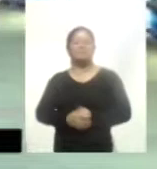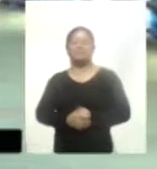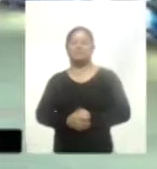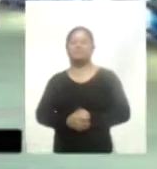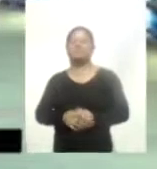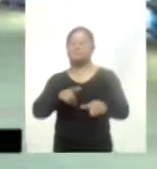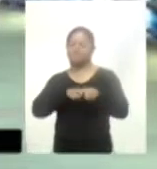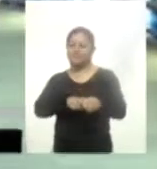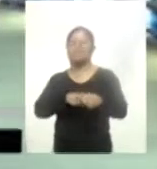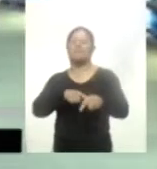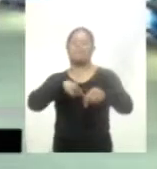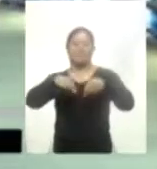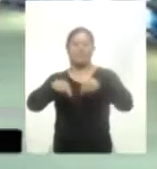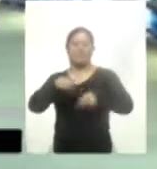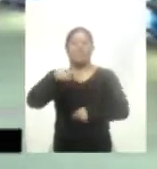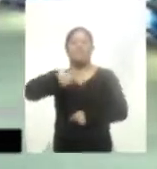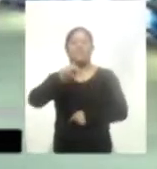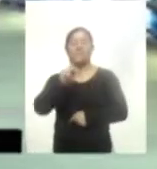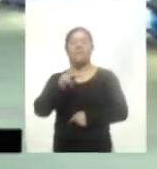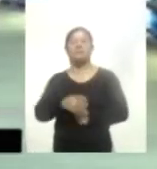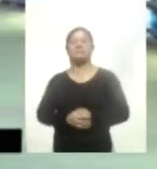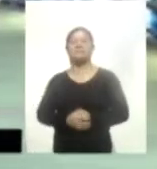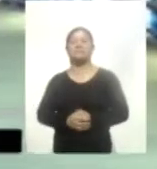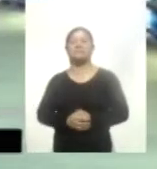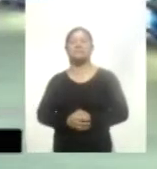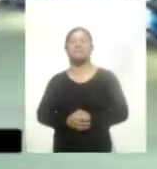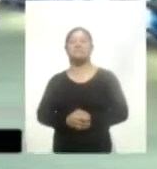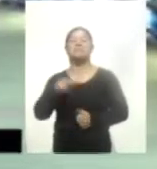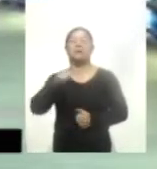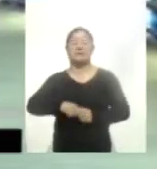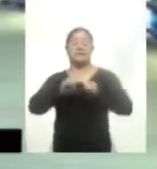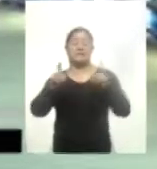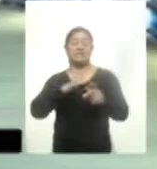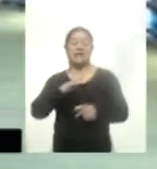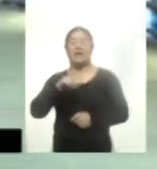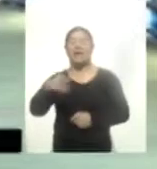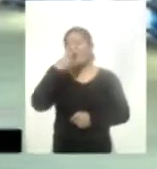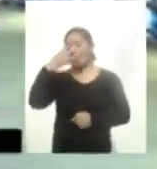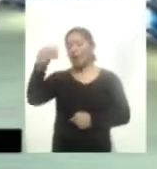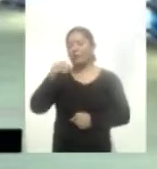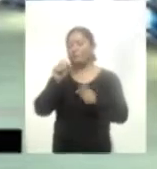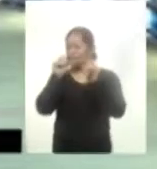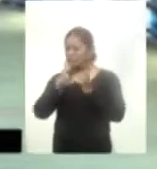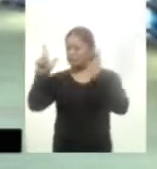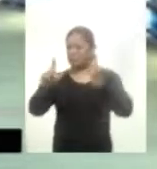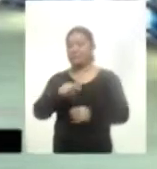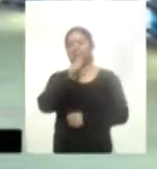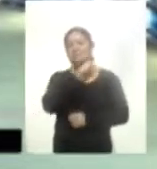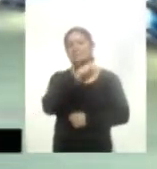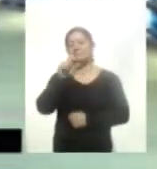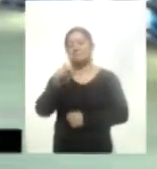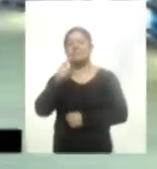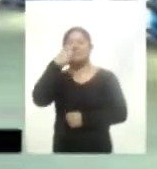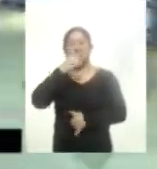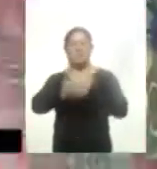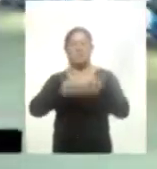más temas de fútbol pero del ámbito deportivo, el equipo Lobos de Tlaxcala alista la pretemporada 2020 para jugarla en la Liga